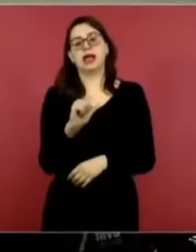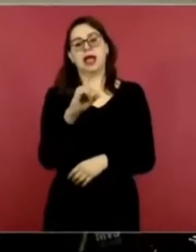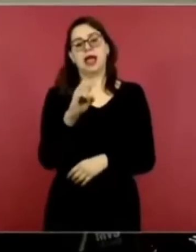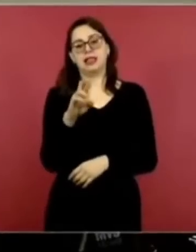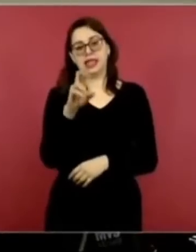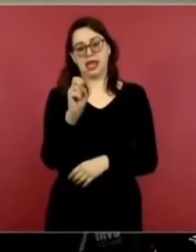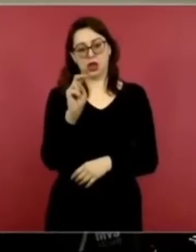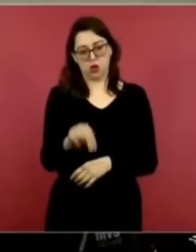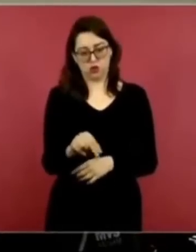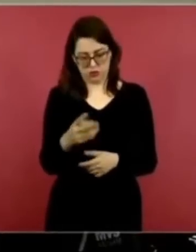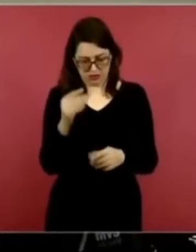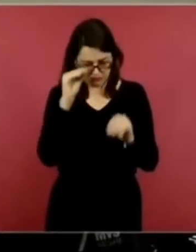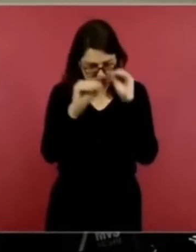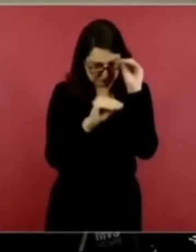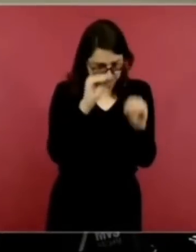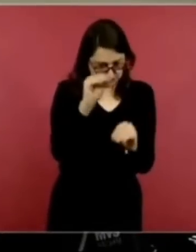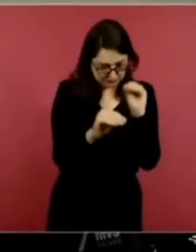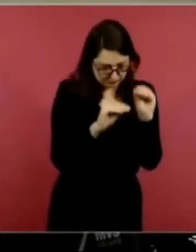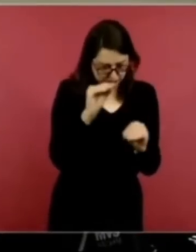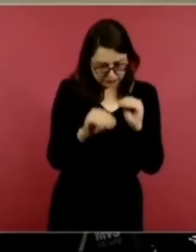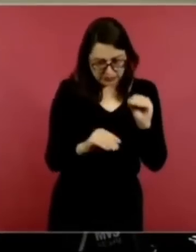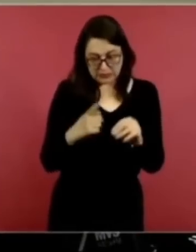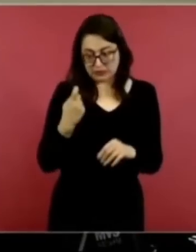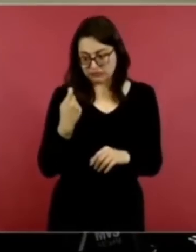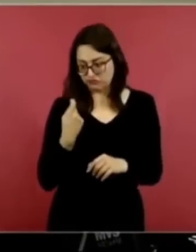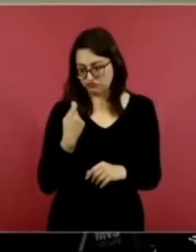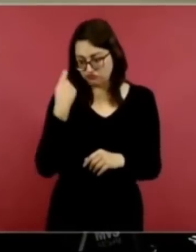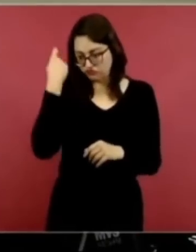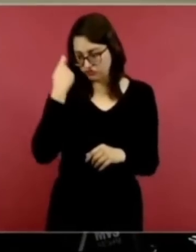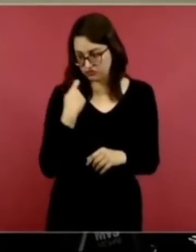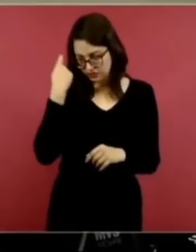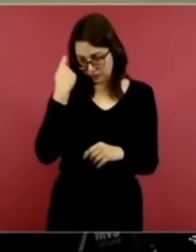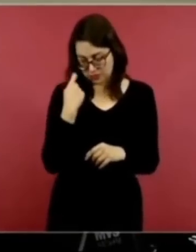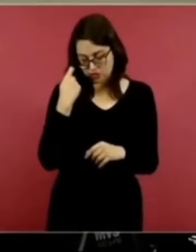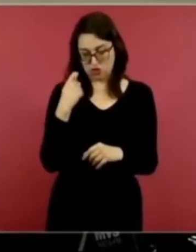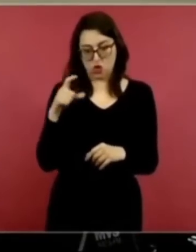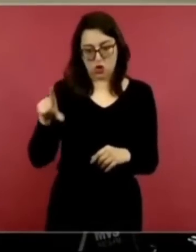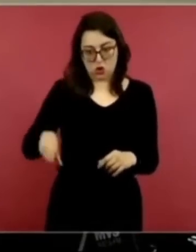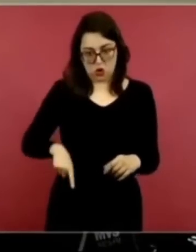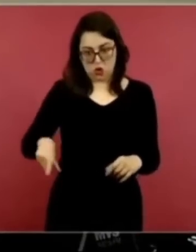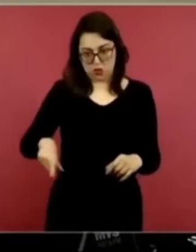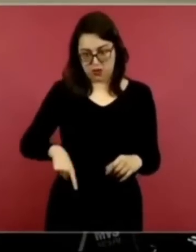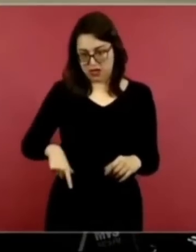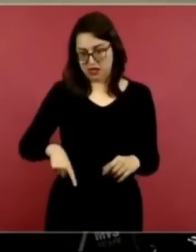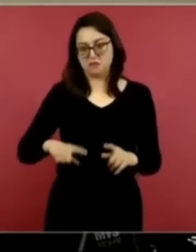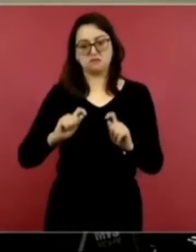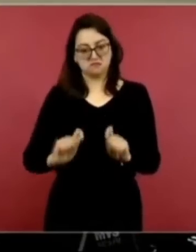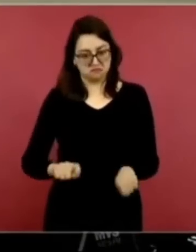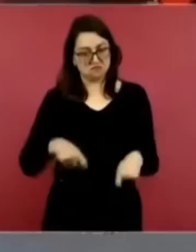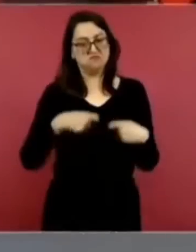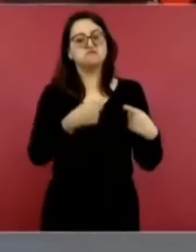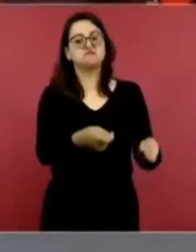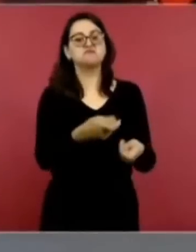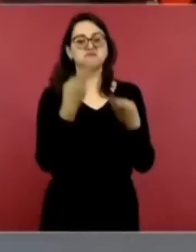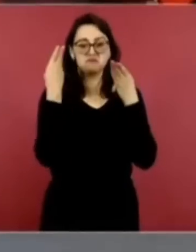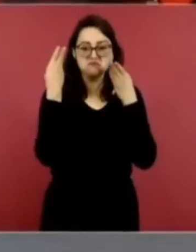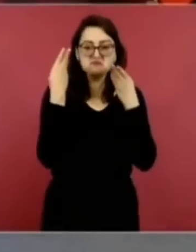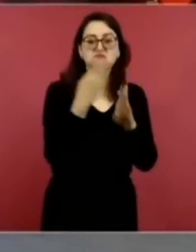y entregaron las pensiones de los trabajadores al servicio del Estado a los intereses de los banqueros